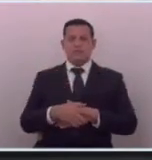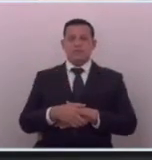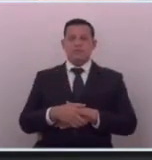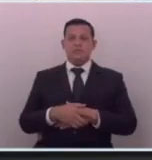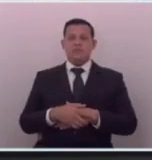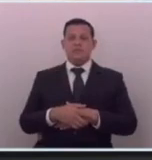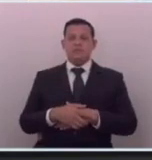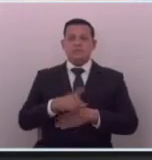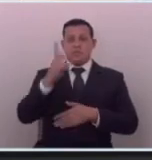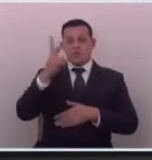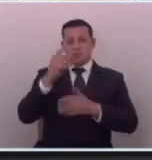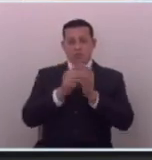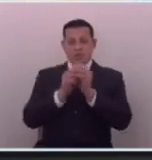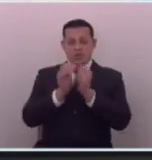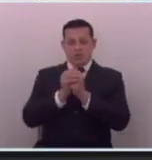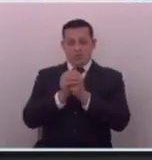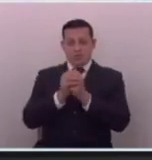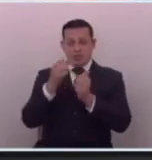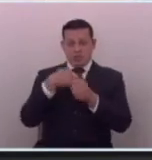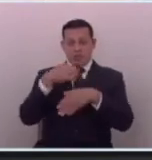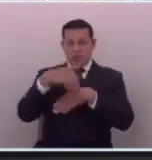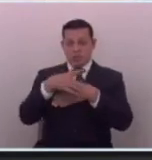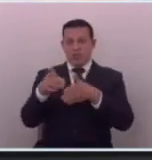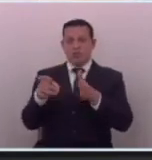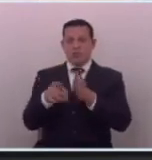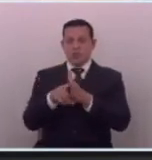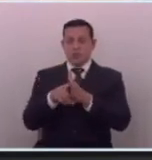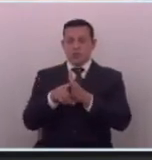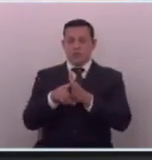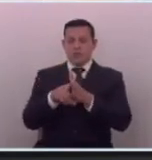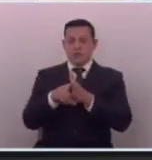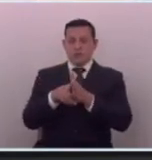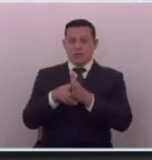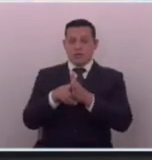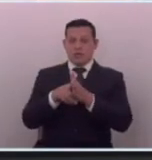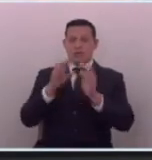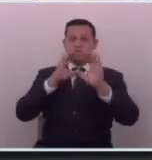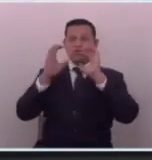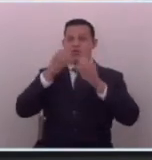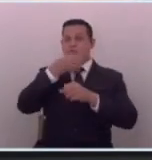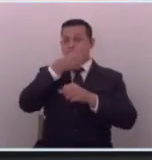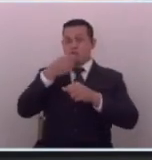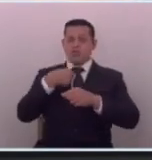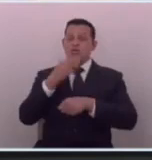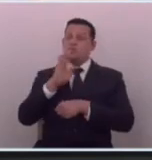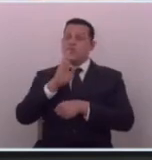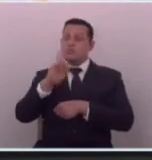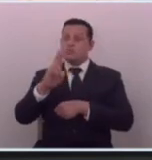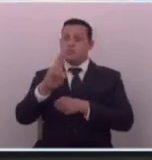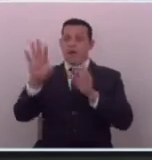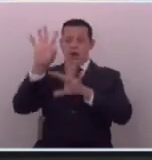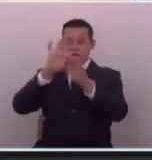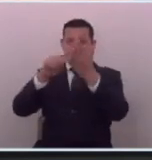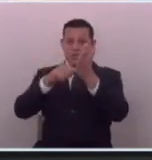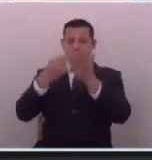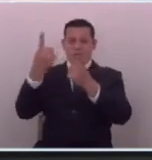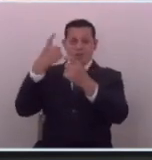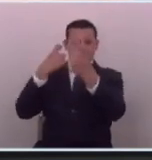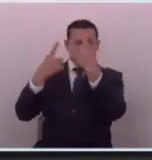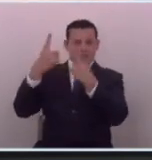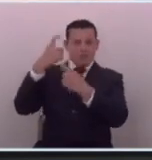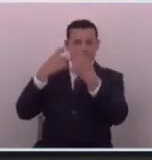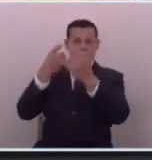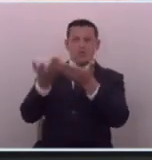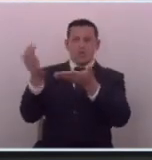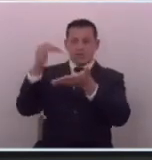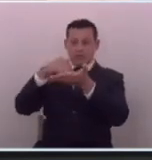dos casos más yo como diputado cuando me agarran los medios contesto y a veces me doy cuenta que me preguntan